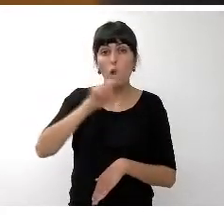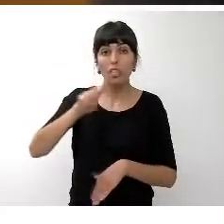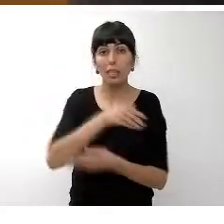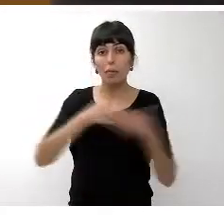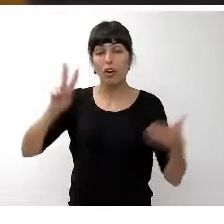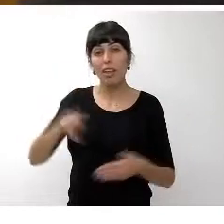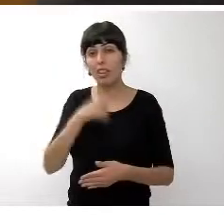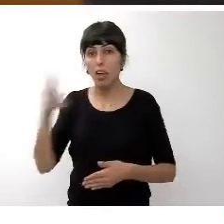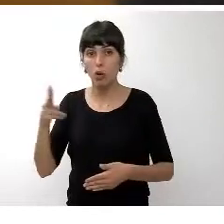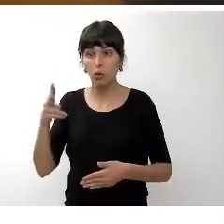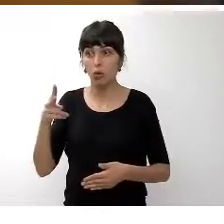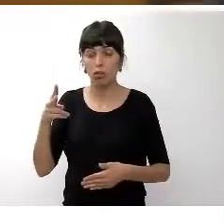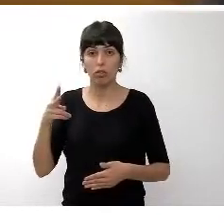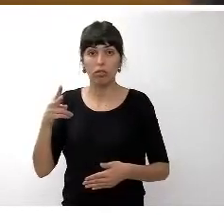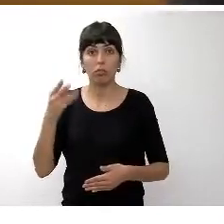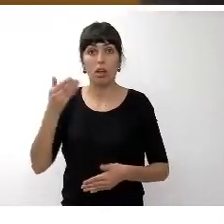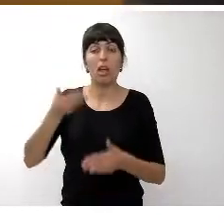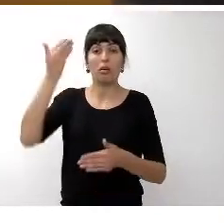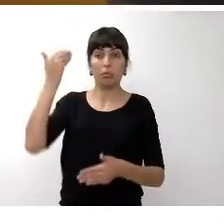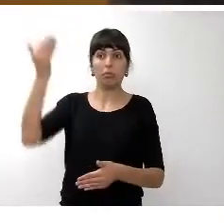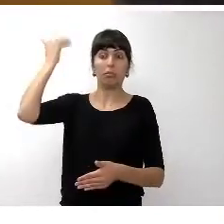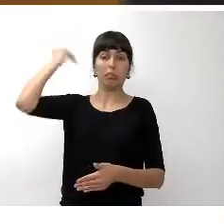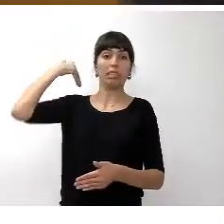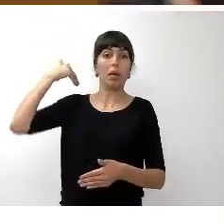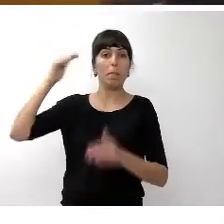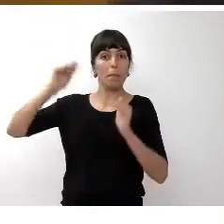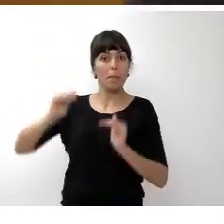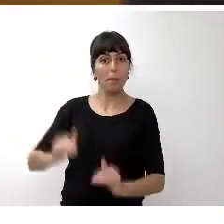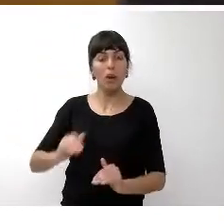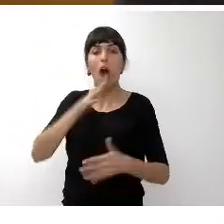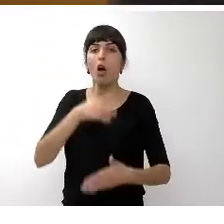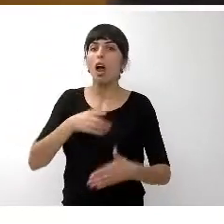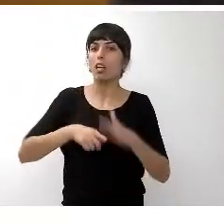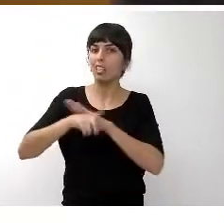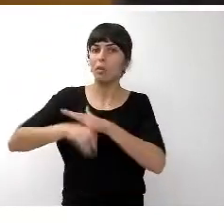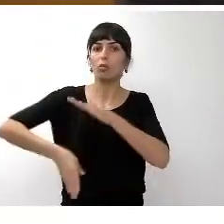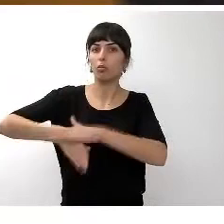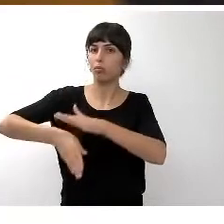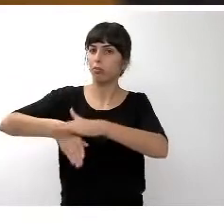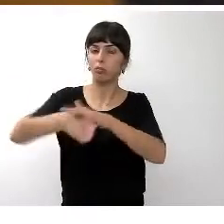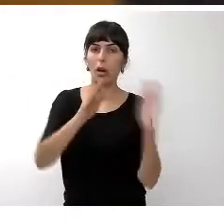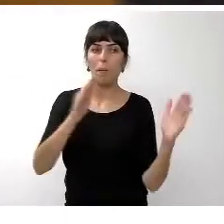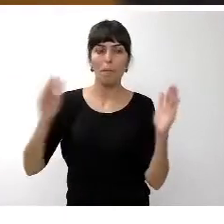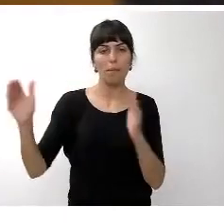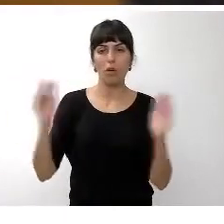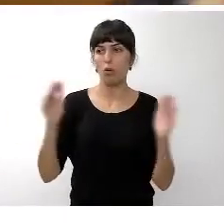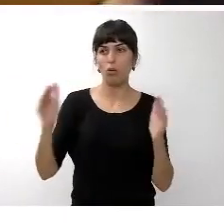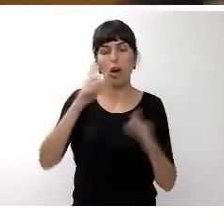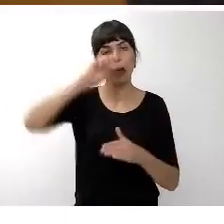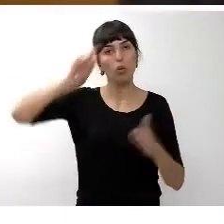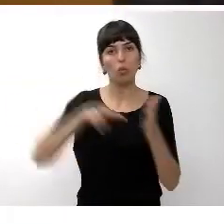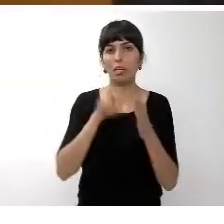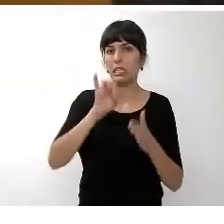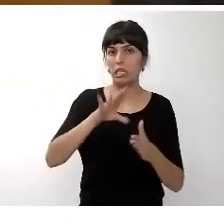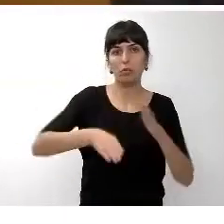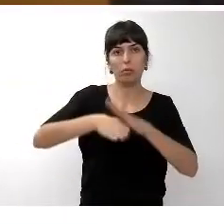euros respecto de lo que se venía destinando en años anteriores y este crecimiento se consolida en el periodo ya 2015 y se